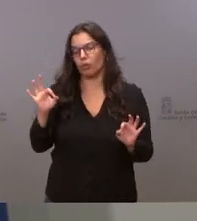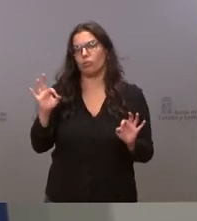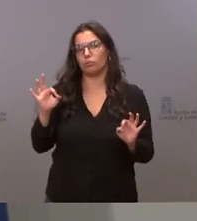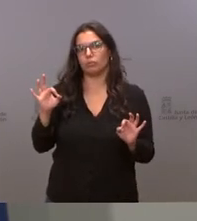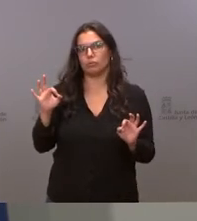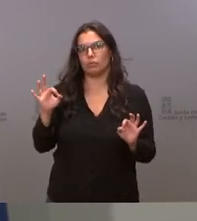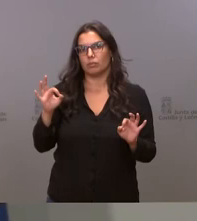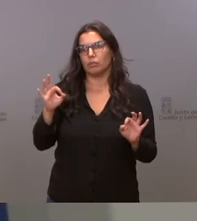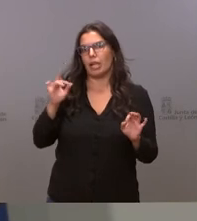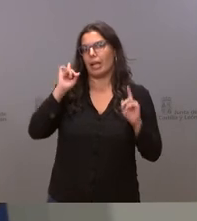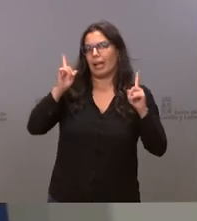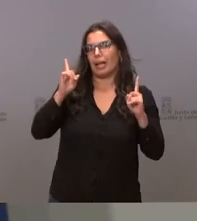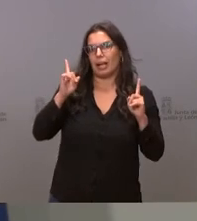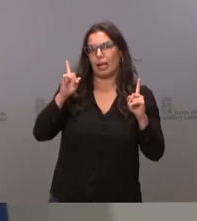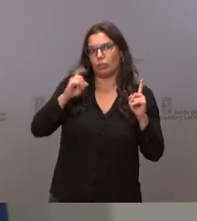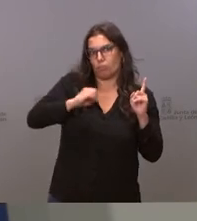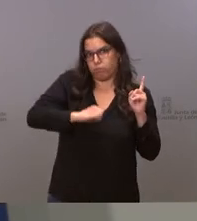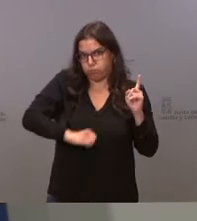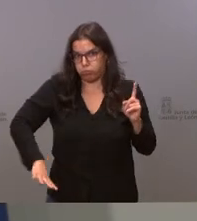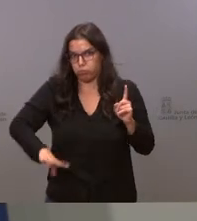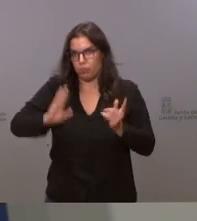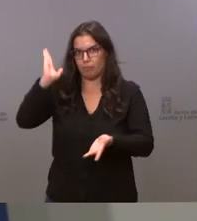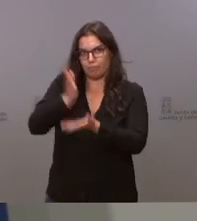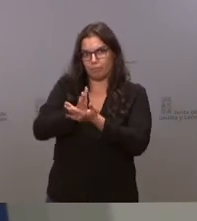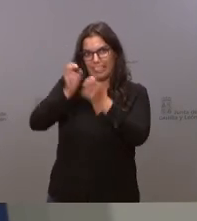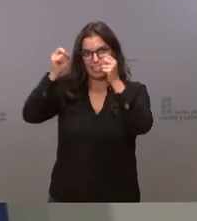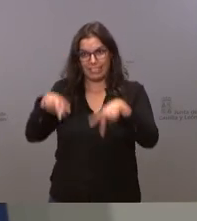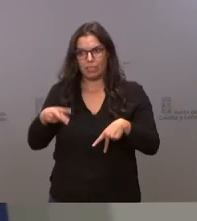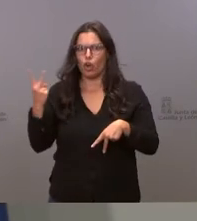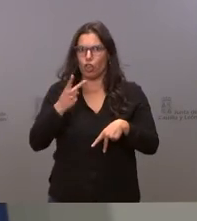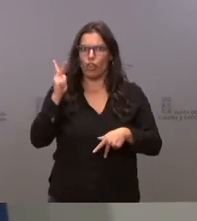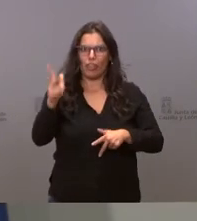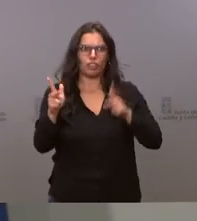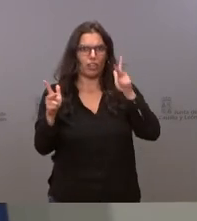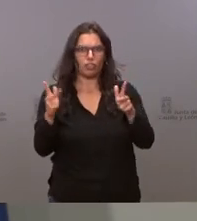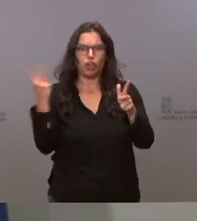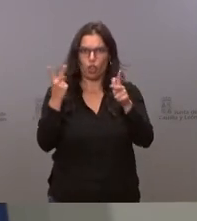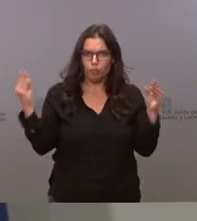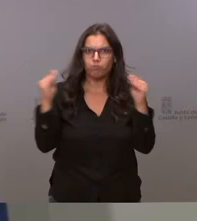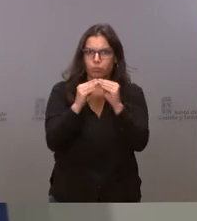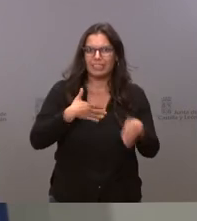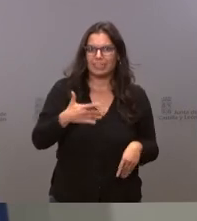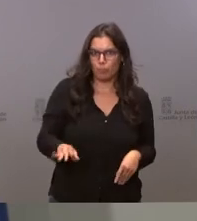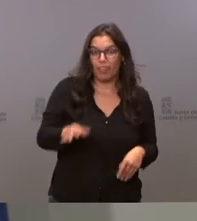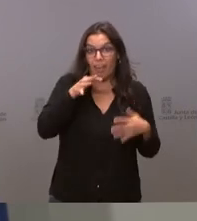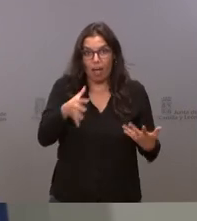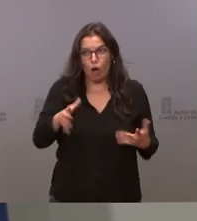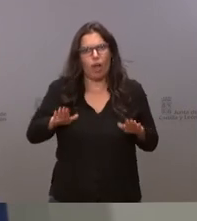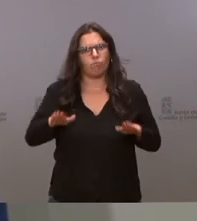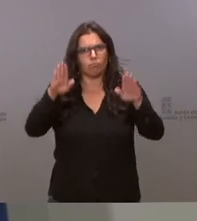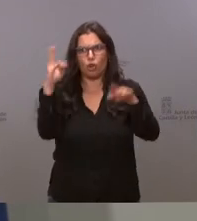al aborto y de la despenalización del aborto en nuestro país tiene que ser compatible y lo es en este momento